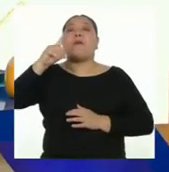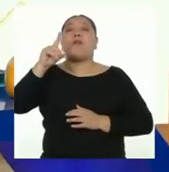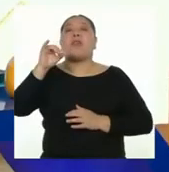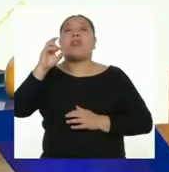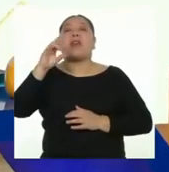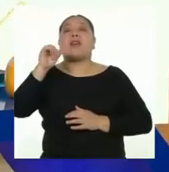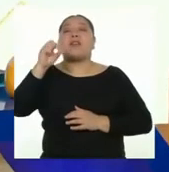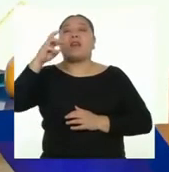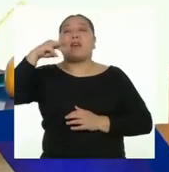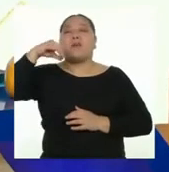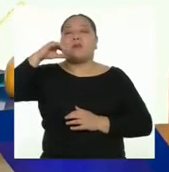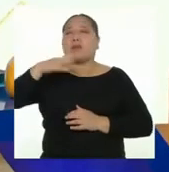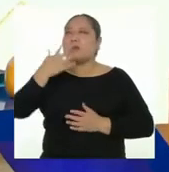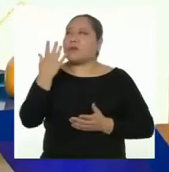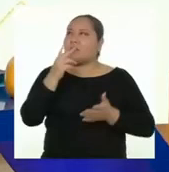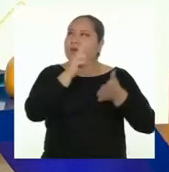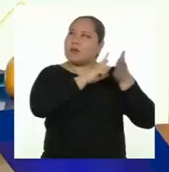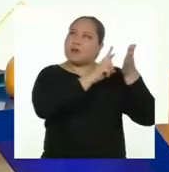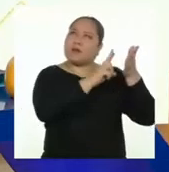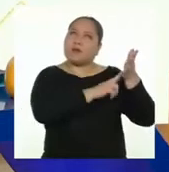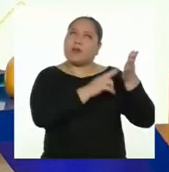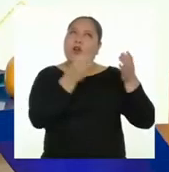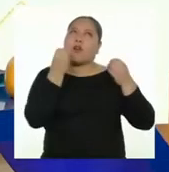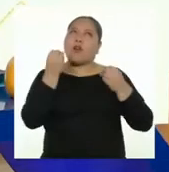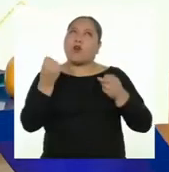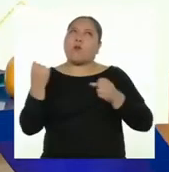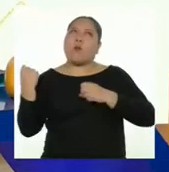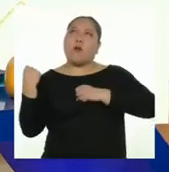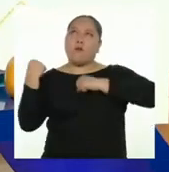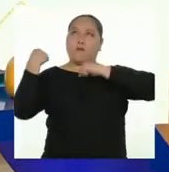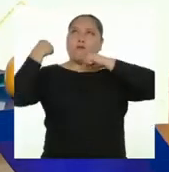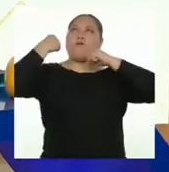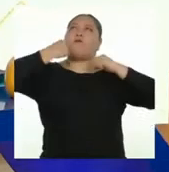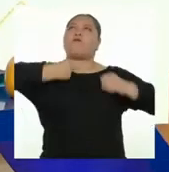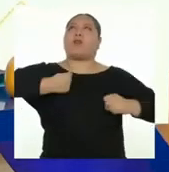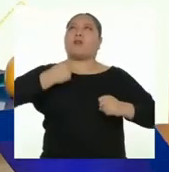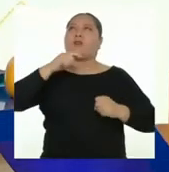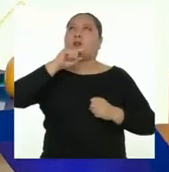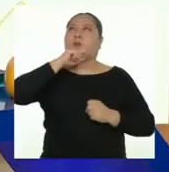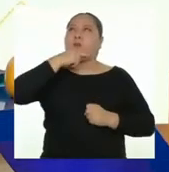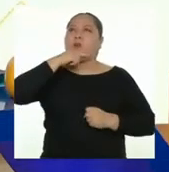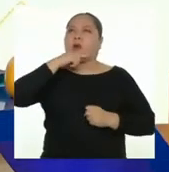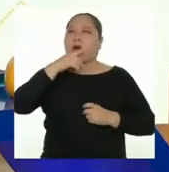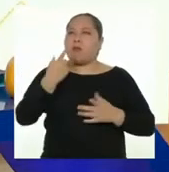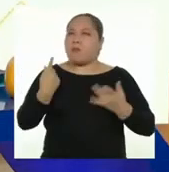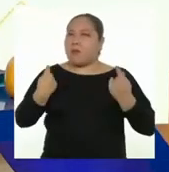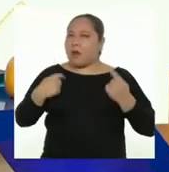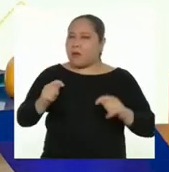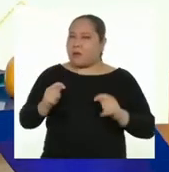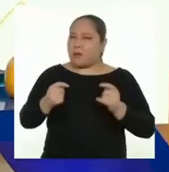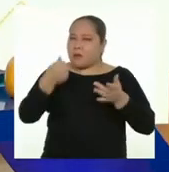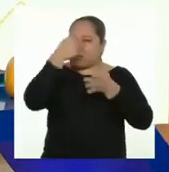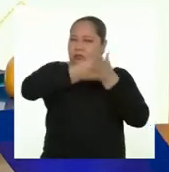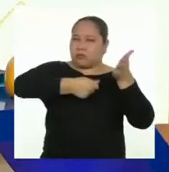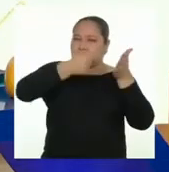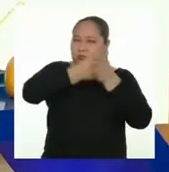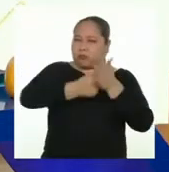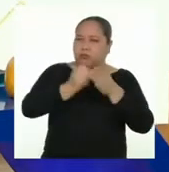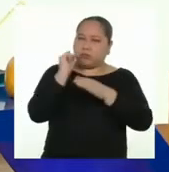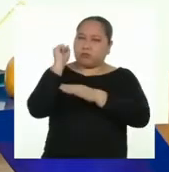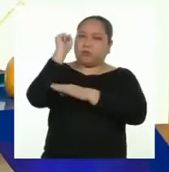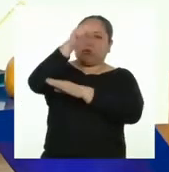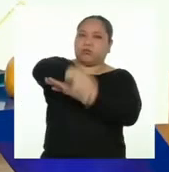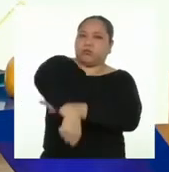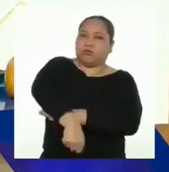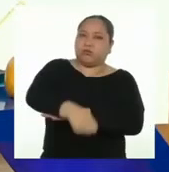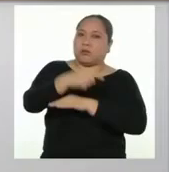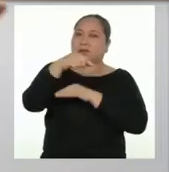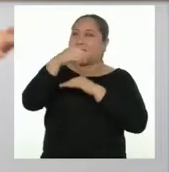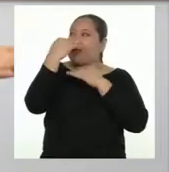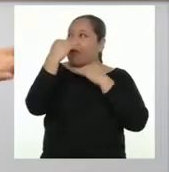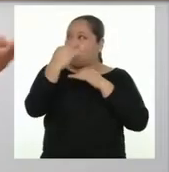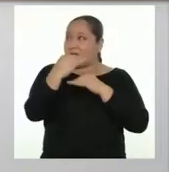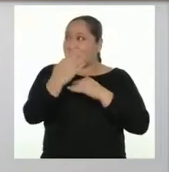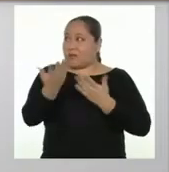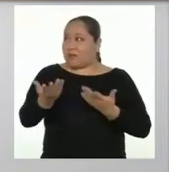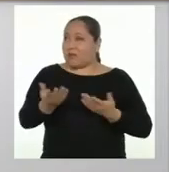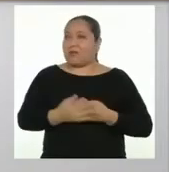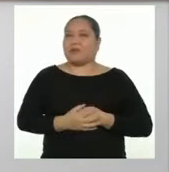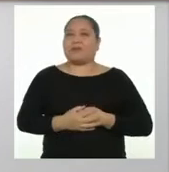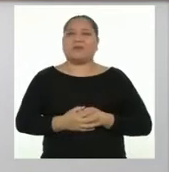texto probablemente hable de cómo es que el empoderamiento de las mujeres permite enfrentar las barreras y estereotipos que les son impuestos.